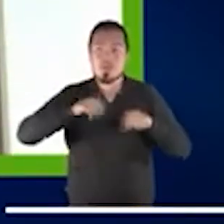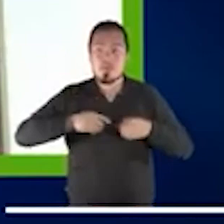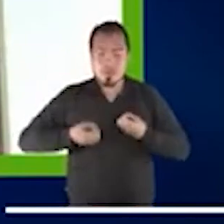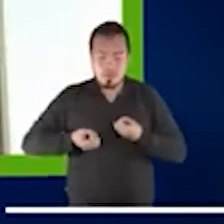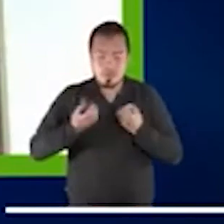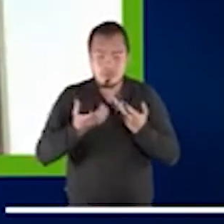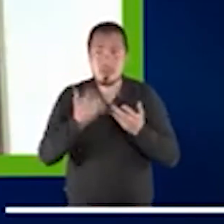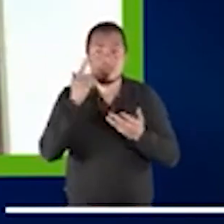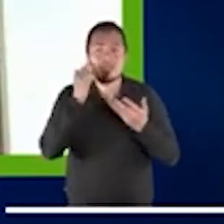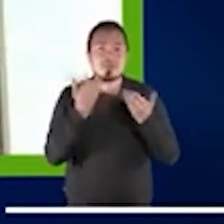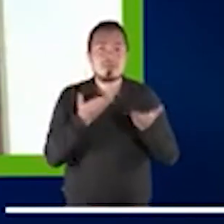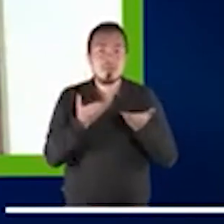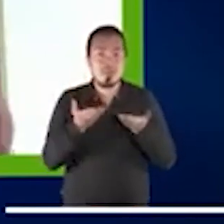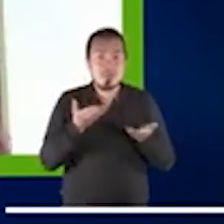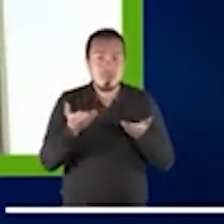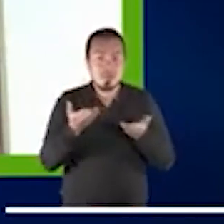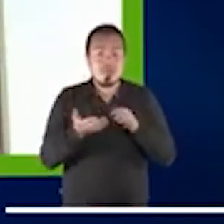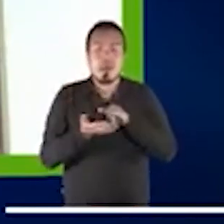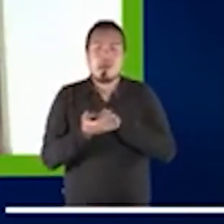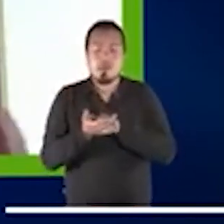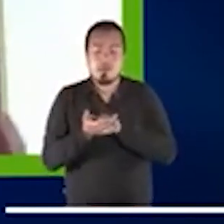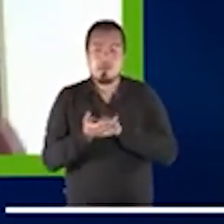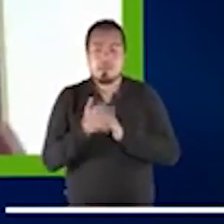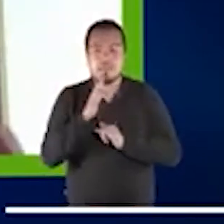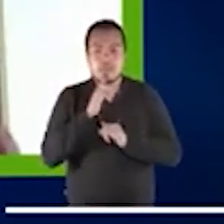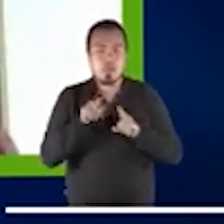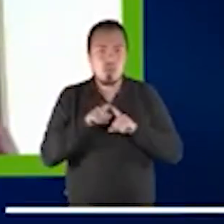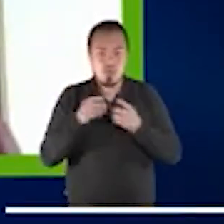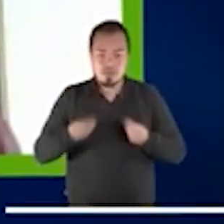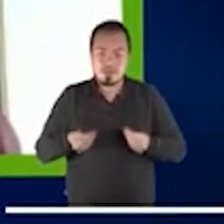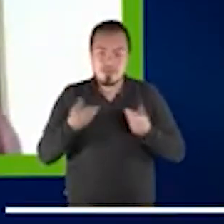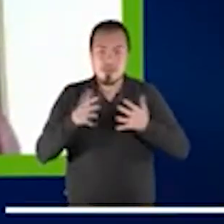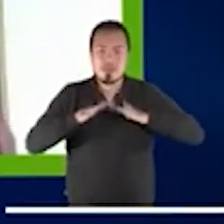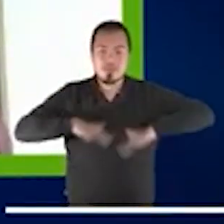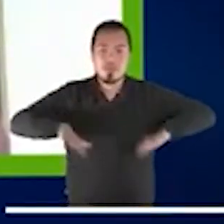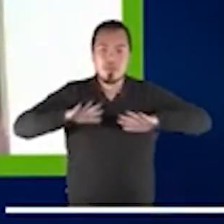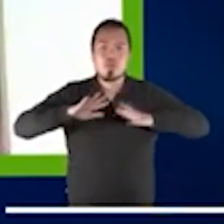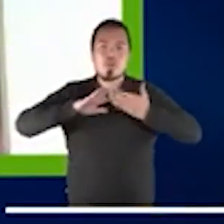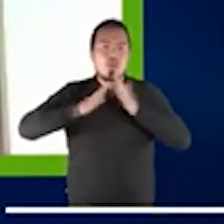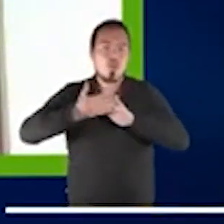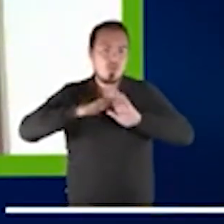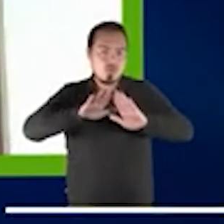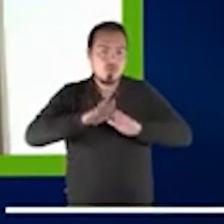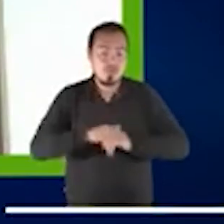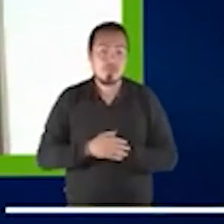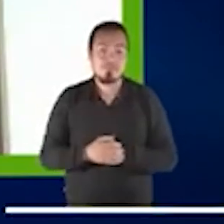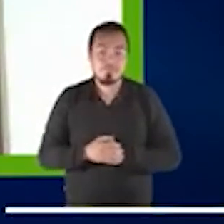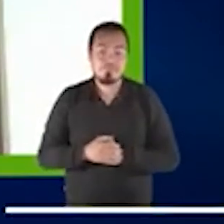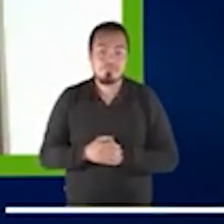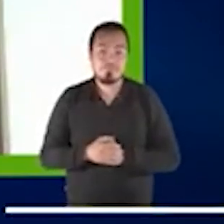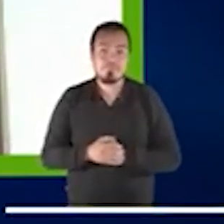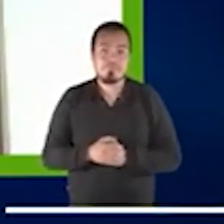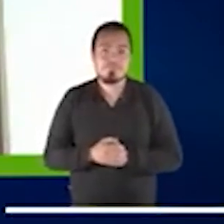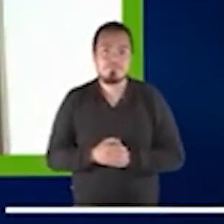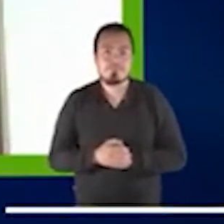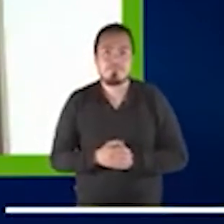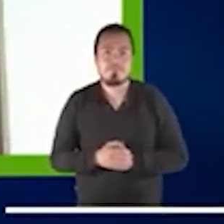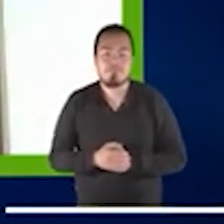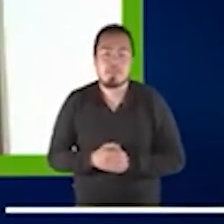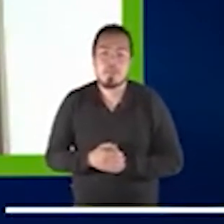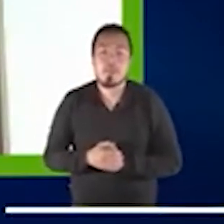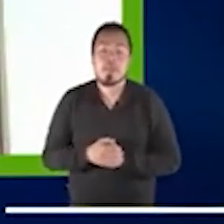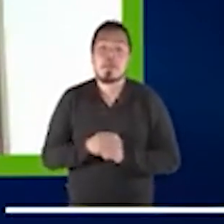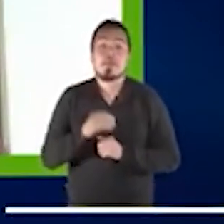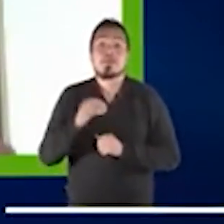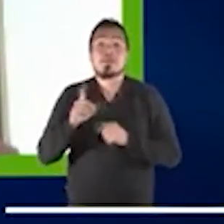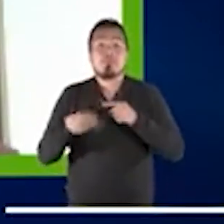para sus comunidades. también empezaron a hacer círculos